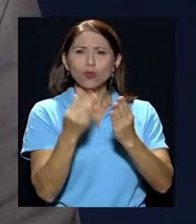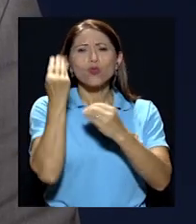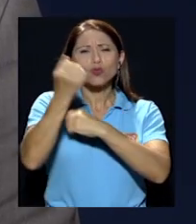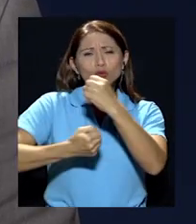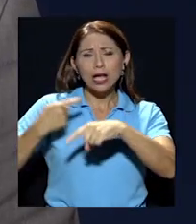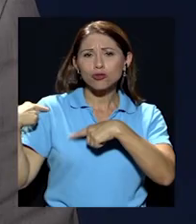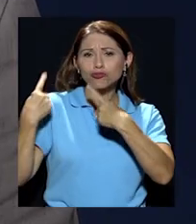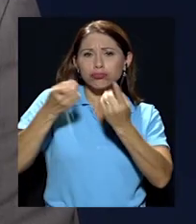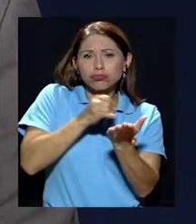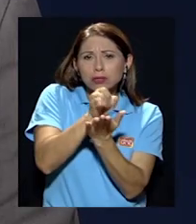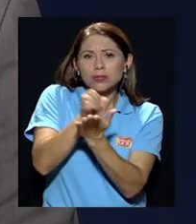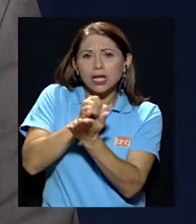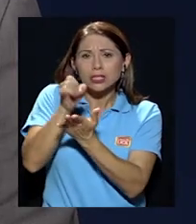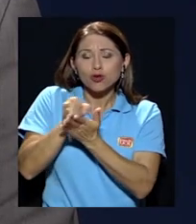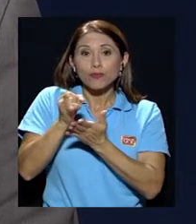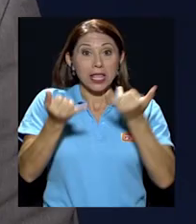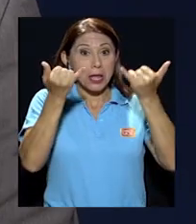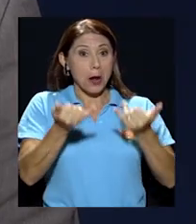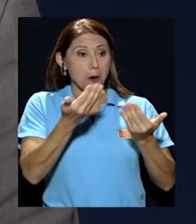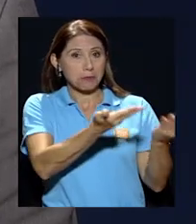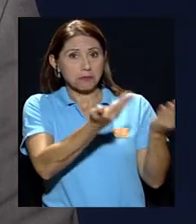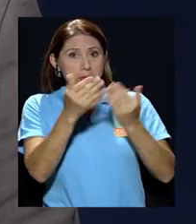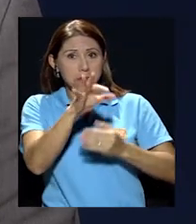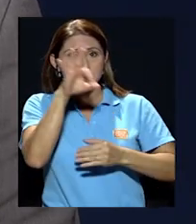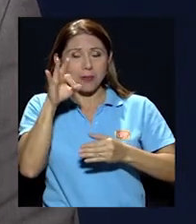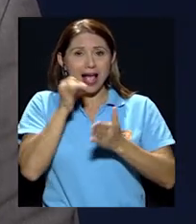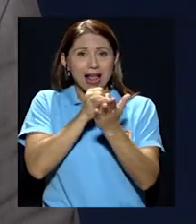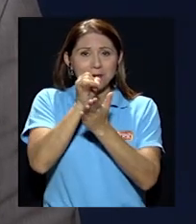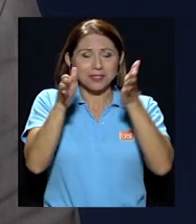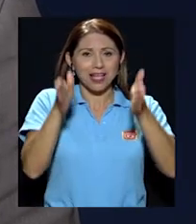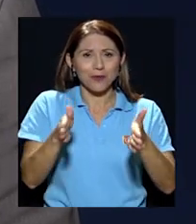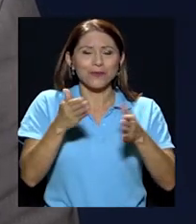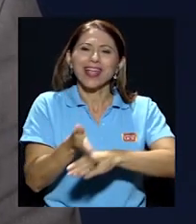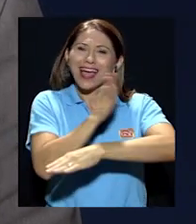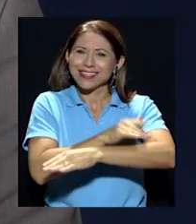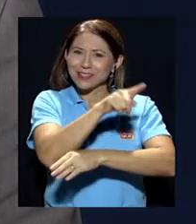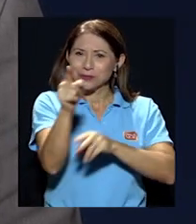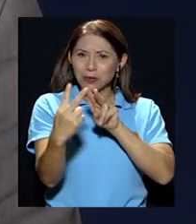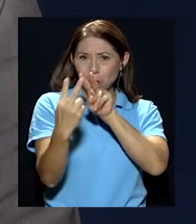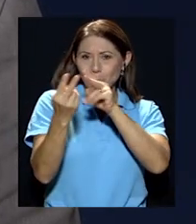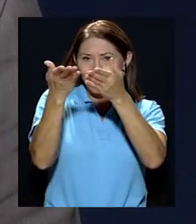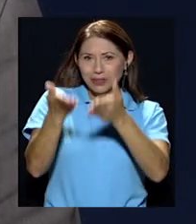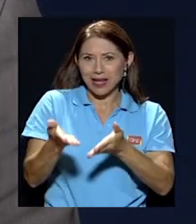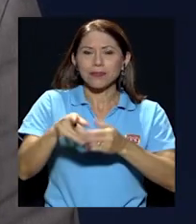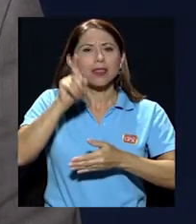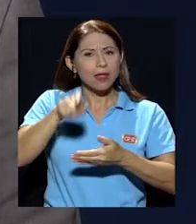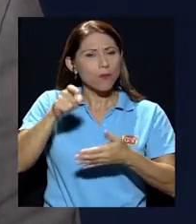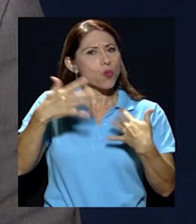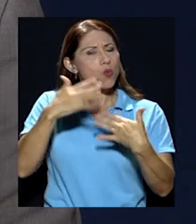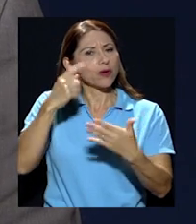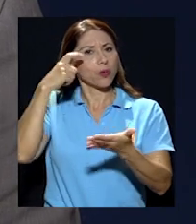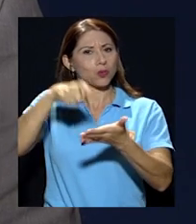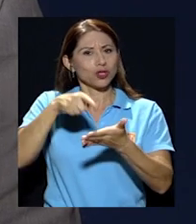de investigación y casualmente traemos al investigador. antes de que lo conozca, debo reconocerle una formación